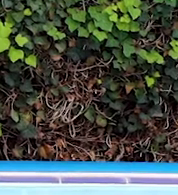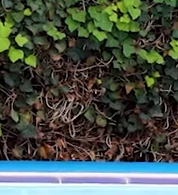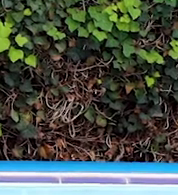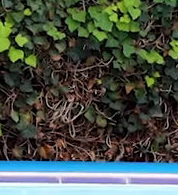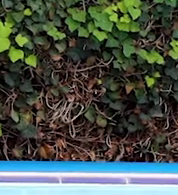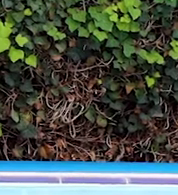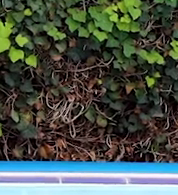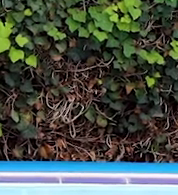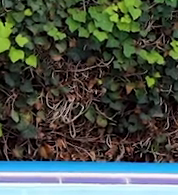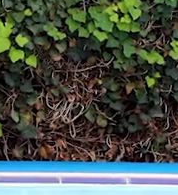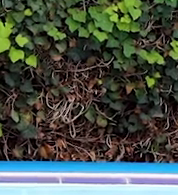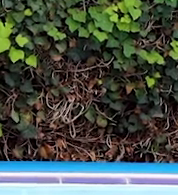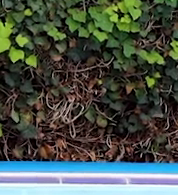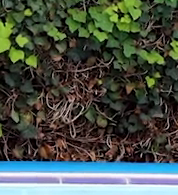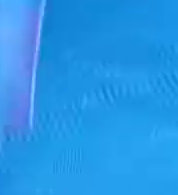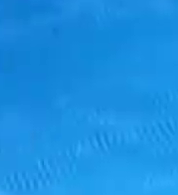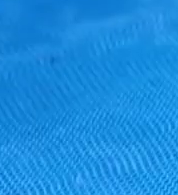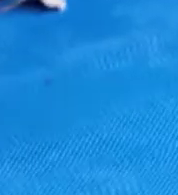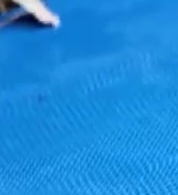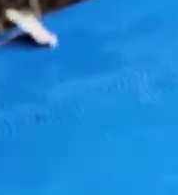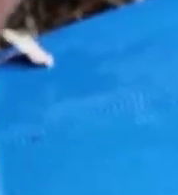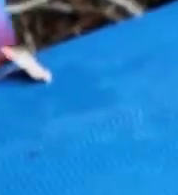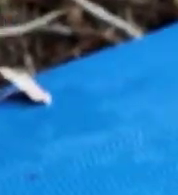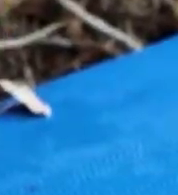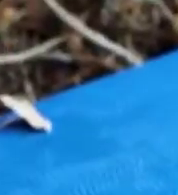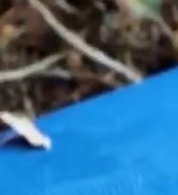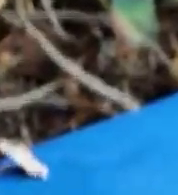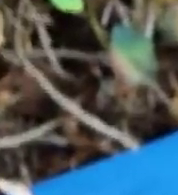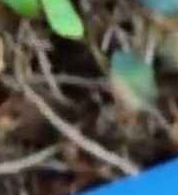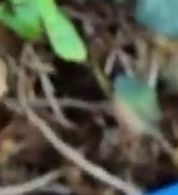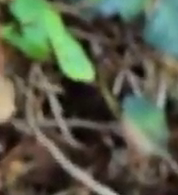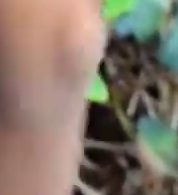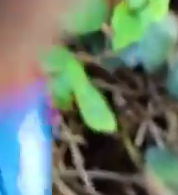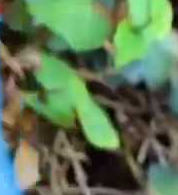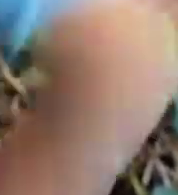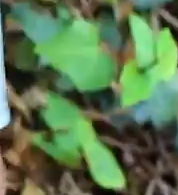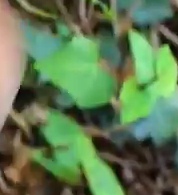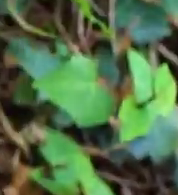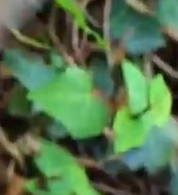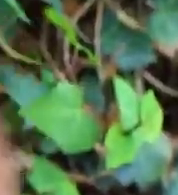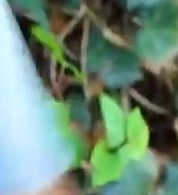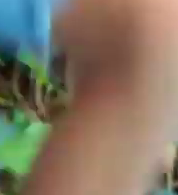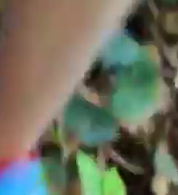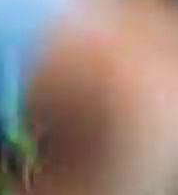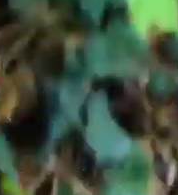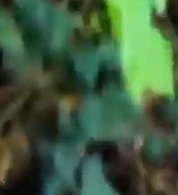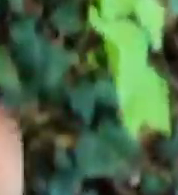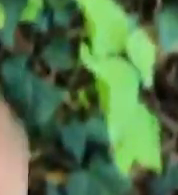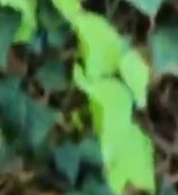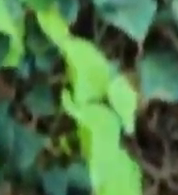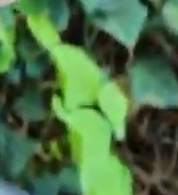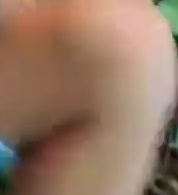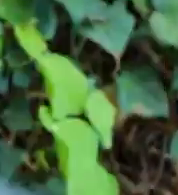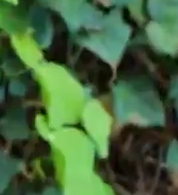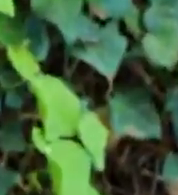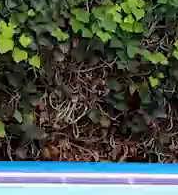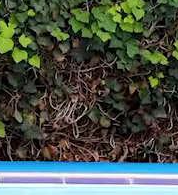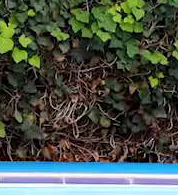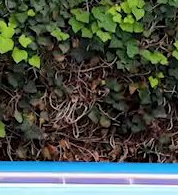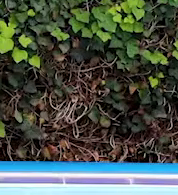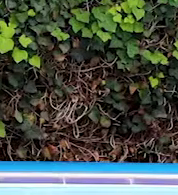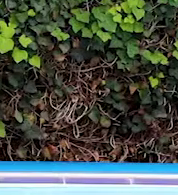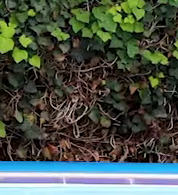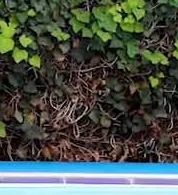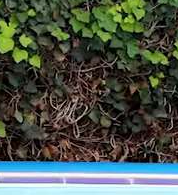Controla en su movimiento. Muy bien. Respira. Arriba, rodillas. Arriba.